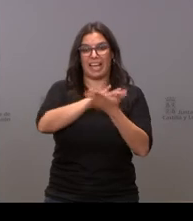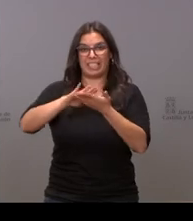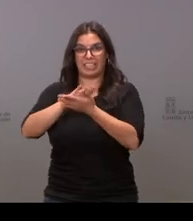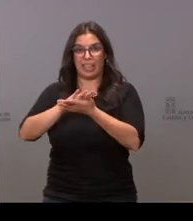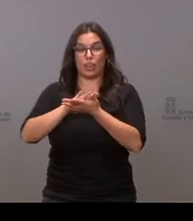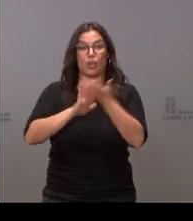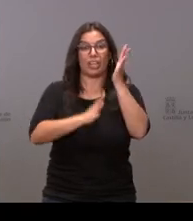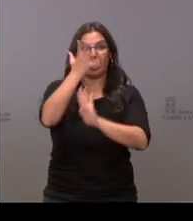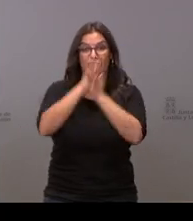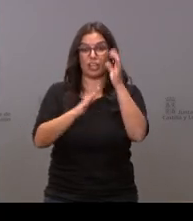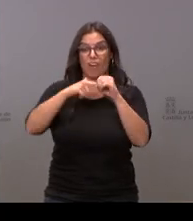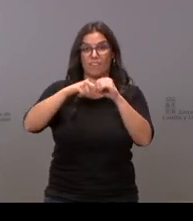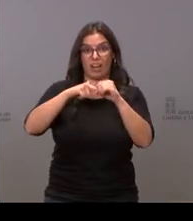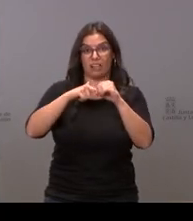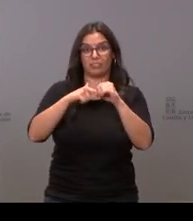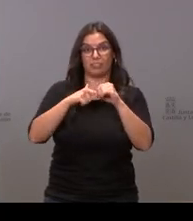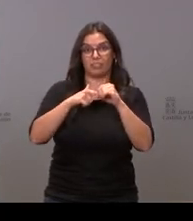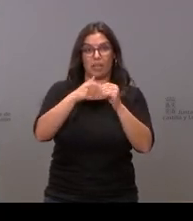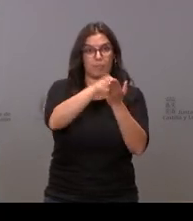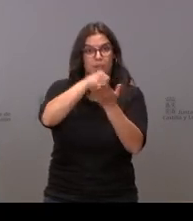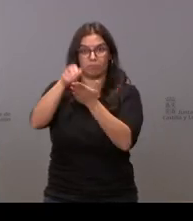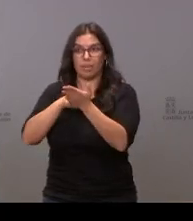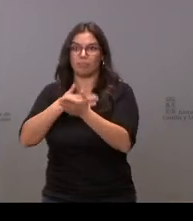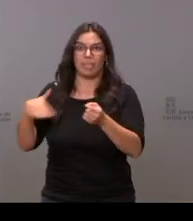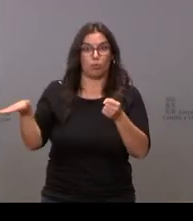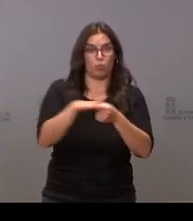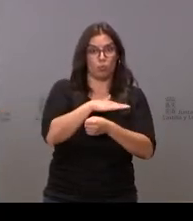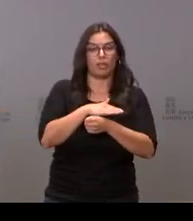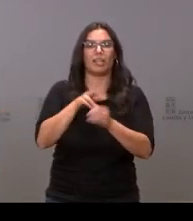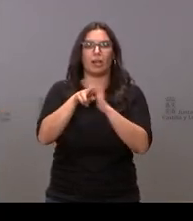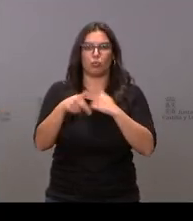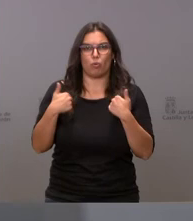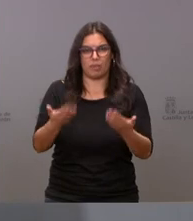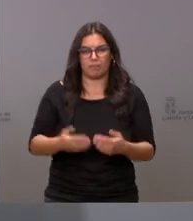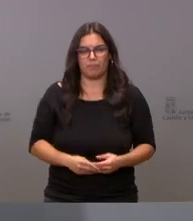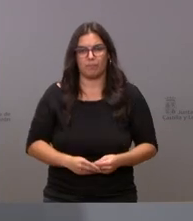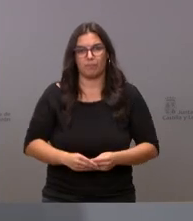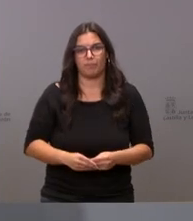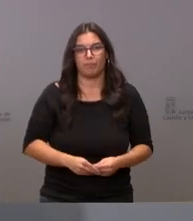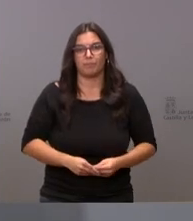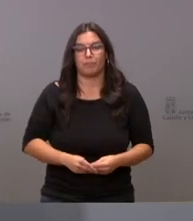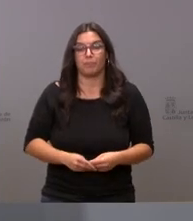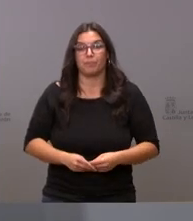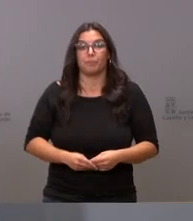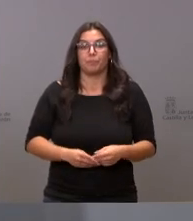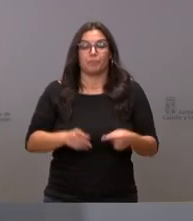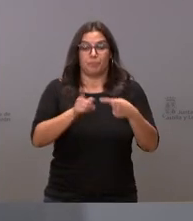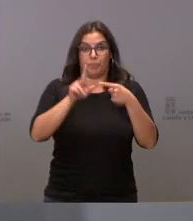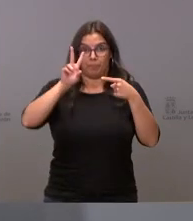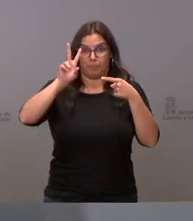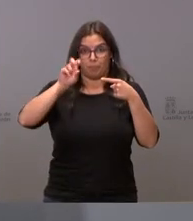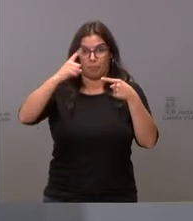plazas vacantes muchas de ellas en Ávila y más medios gracias bien sobre el primer asunto